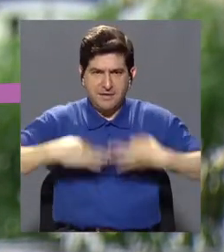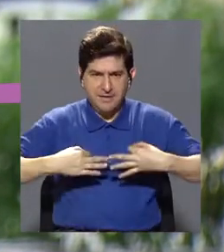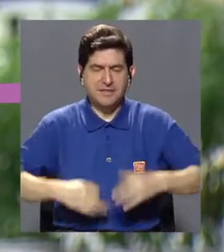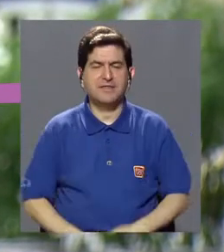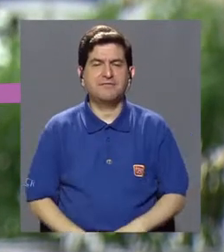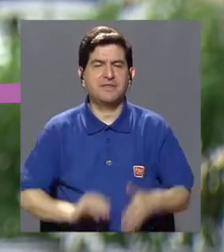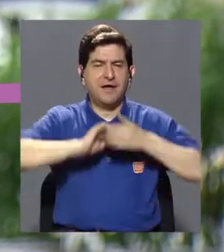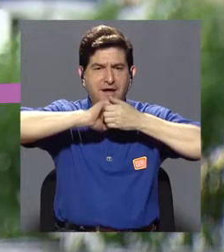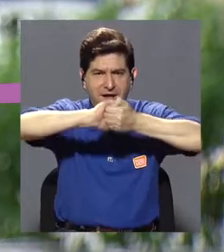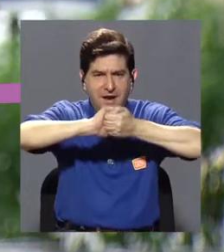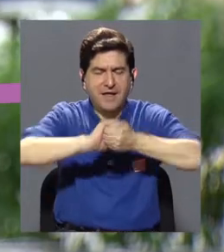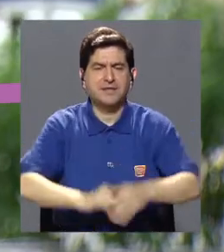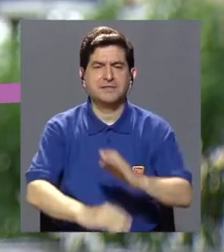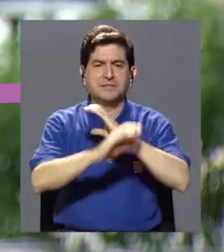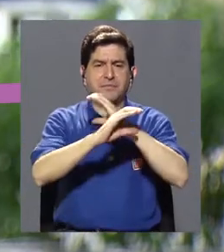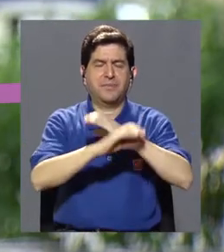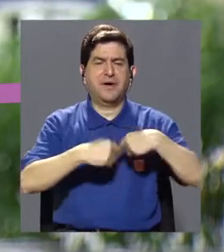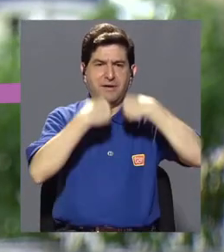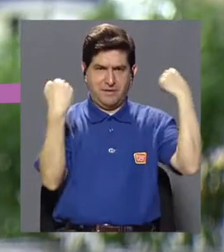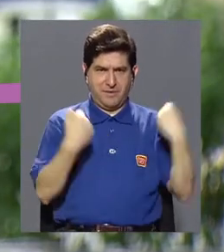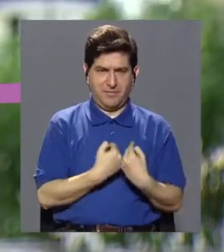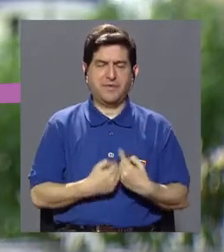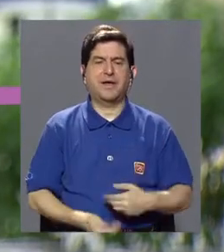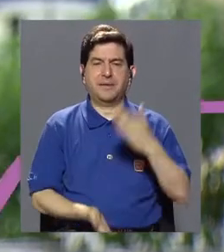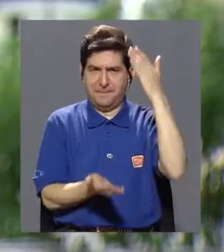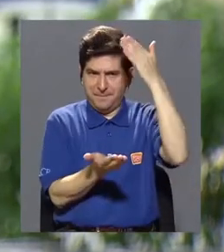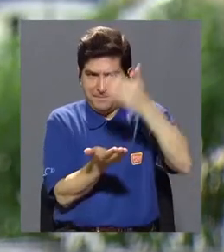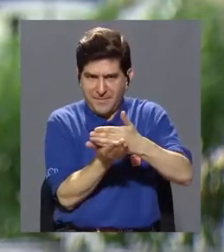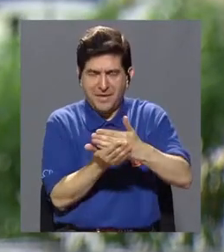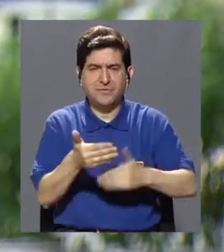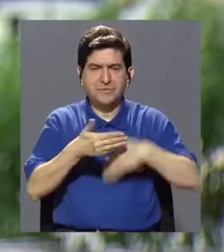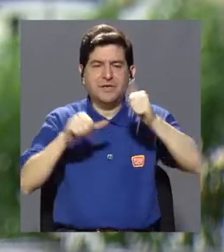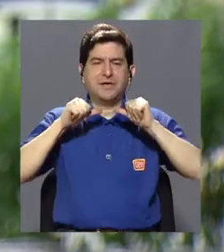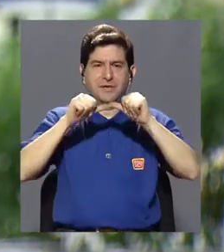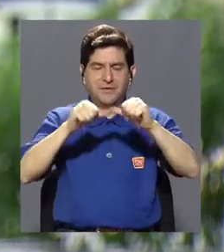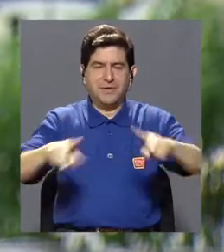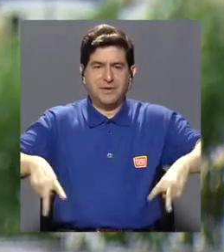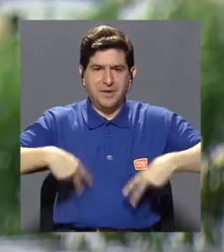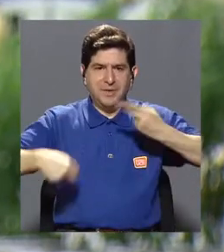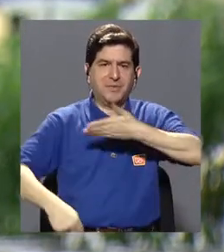corazón. Vamos a una segunda pausa y ya regresamos con más de Vivir Mejor.